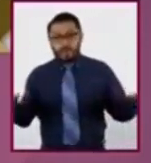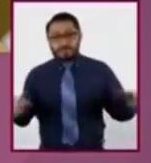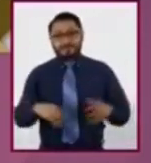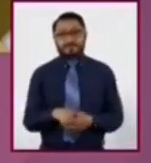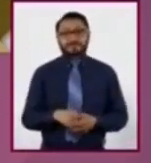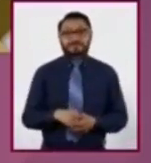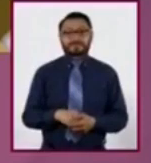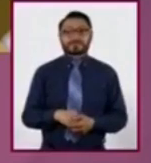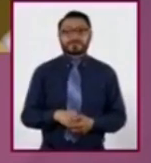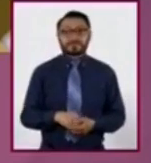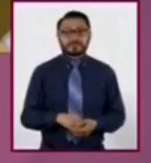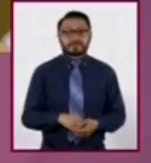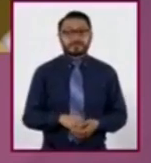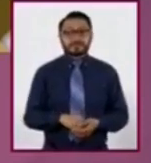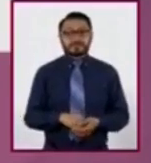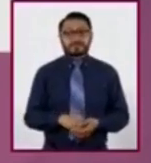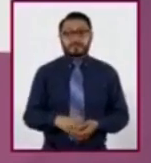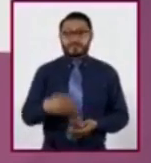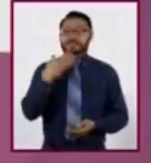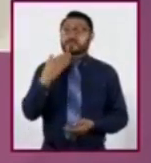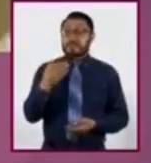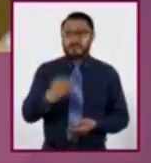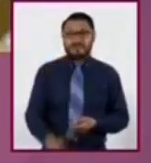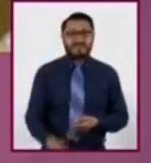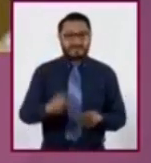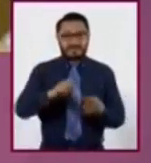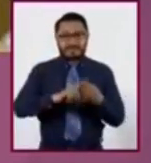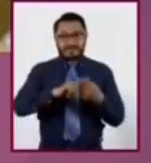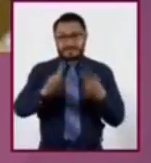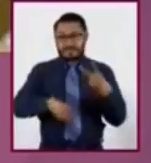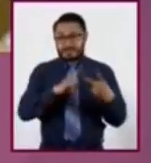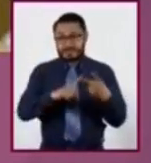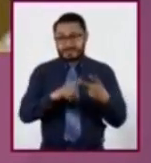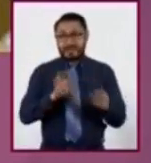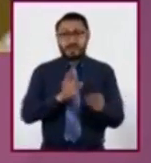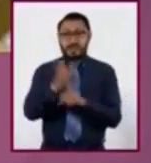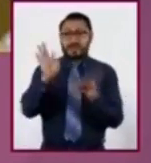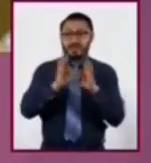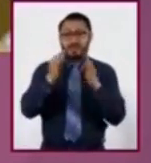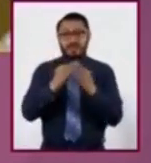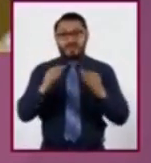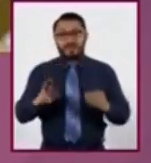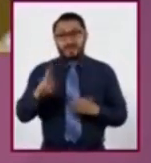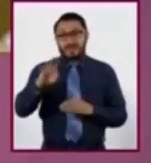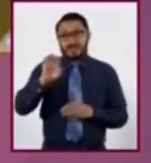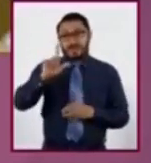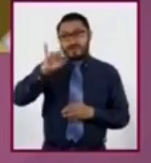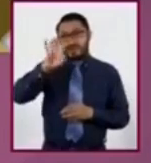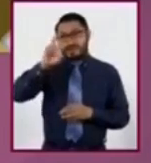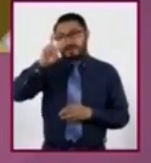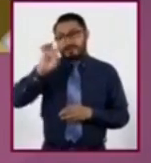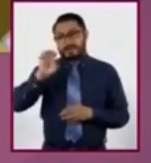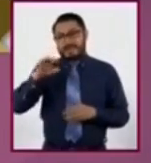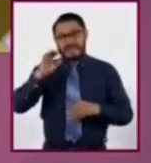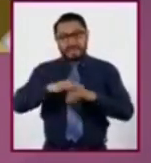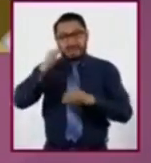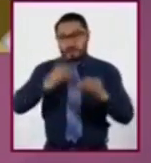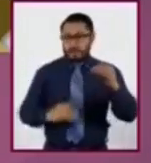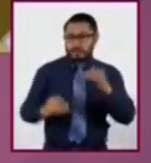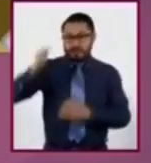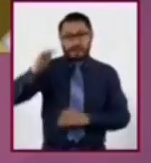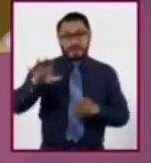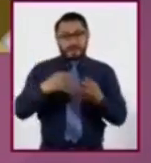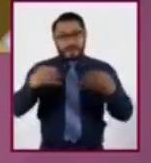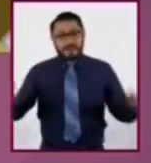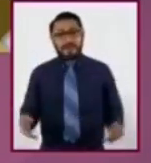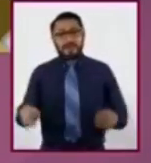Muy bien. Dos. ¿Cuál es la forma de relieve de mayor elevación en la superficie terrestre? A,